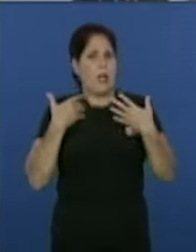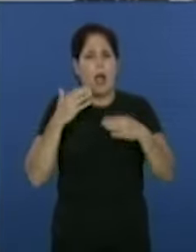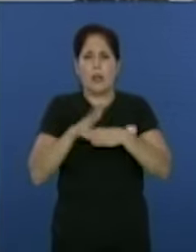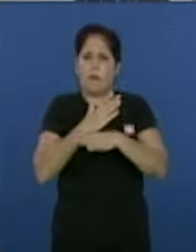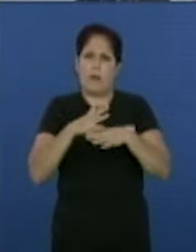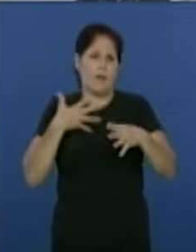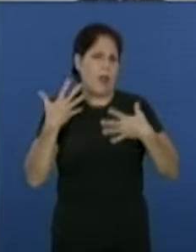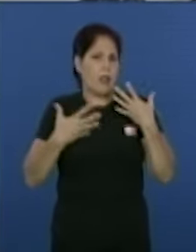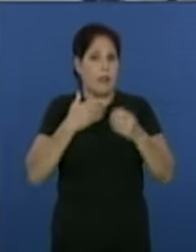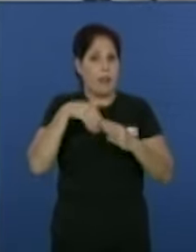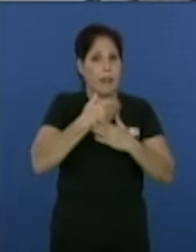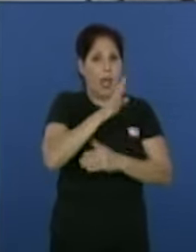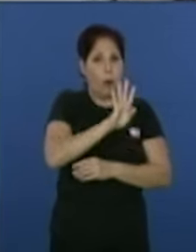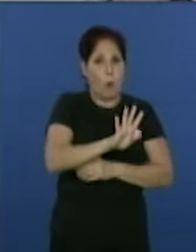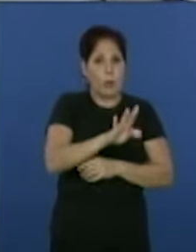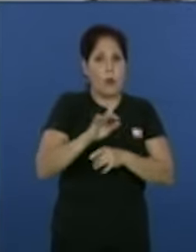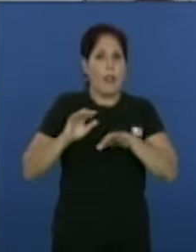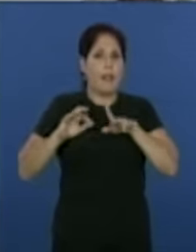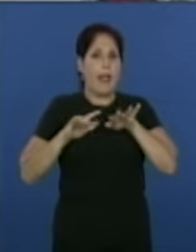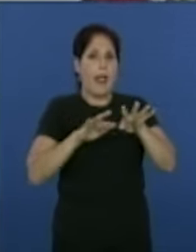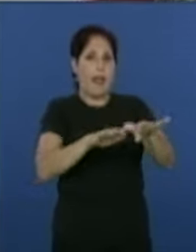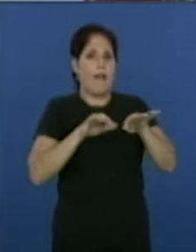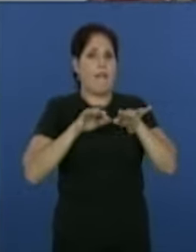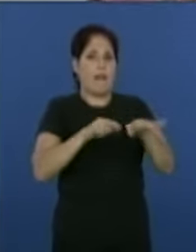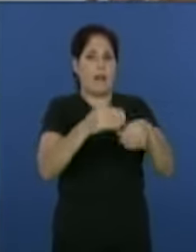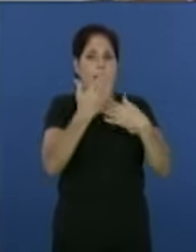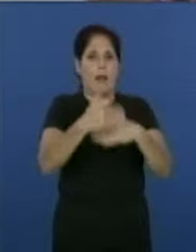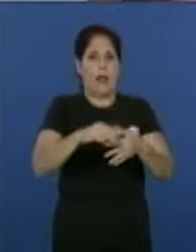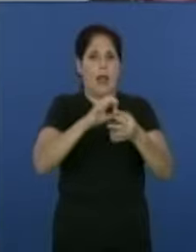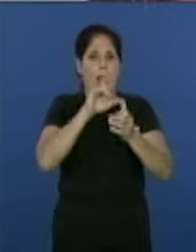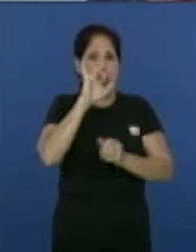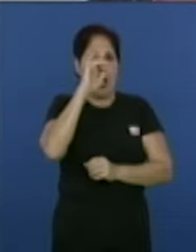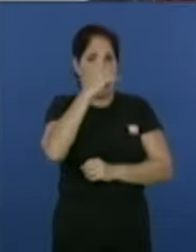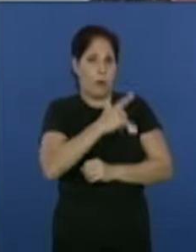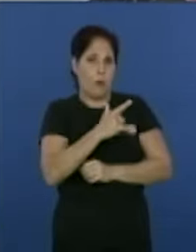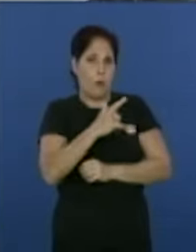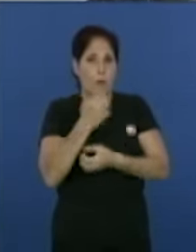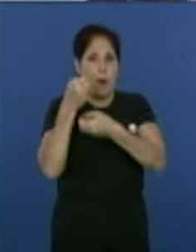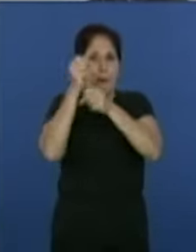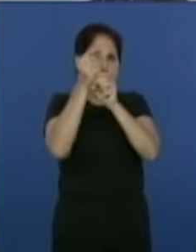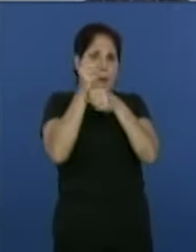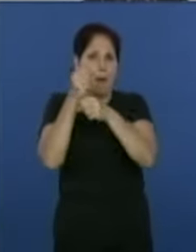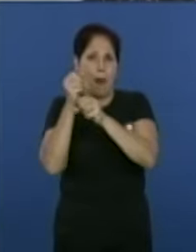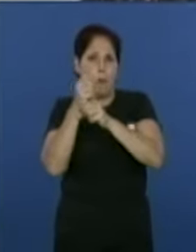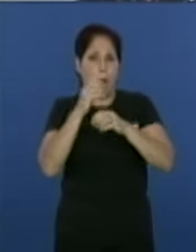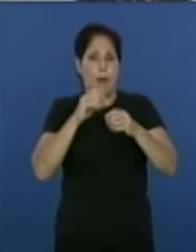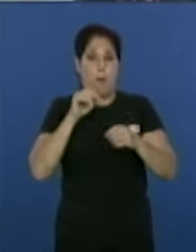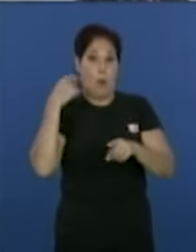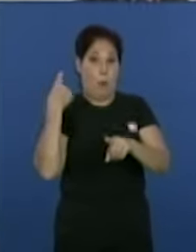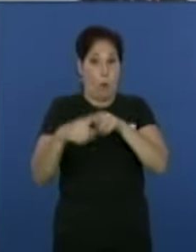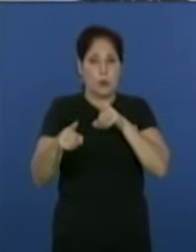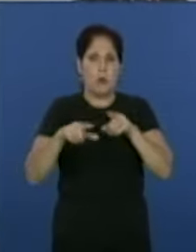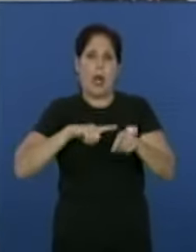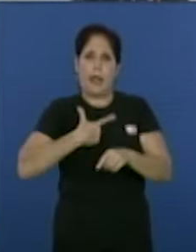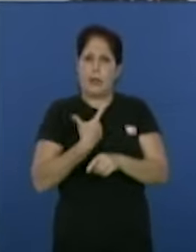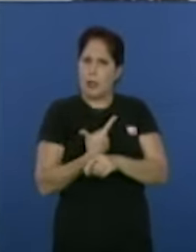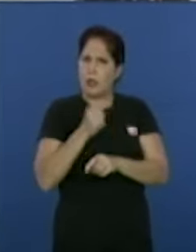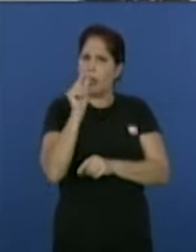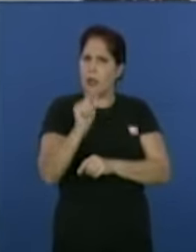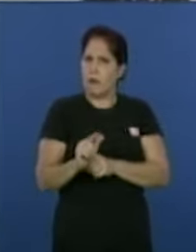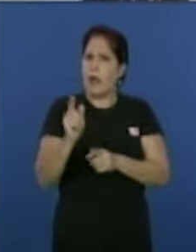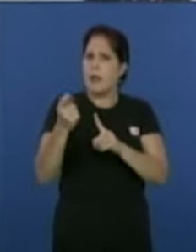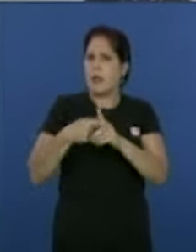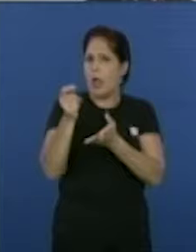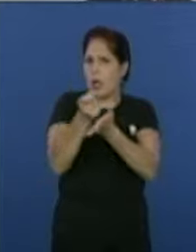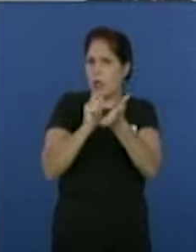actividades, desde el día 4 con un desfile por toda la calle Galeano con la comparsa con ponedores de batea, encuentro con los artistas y